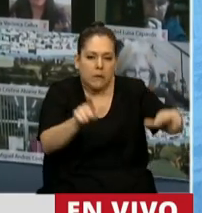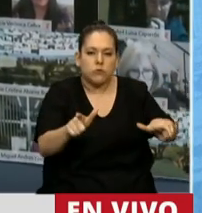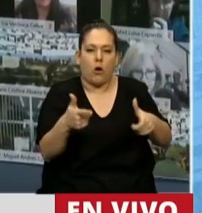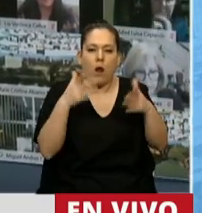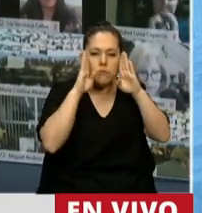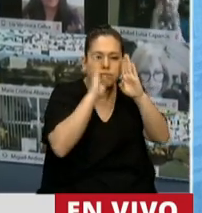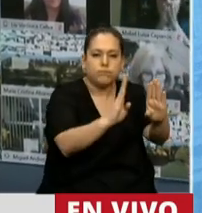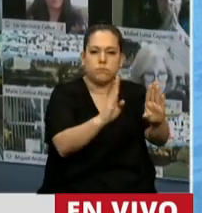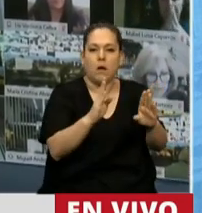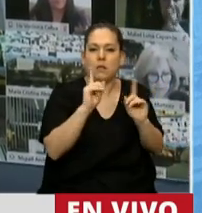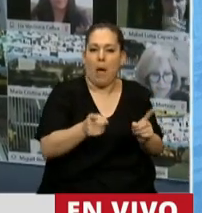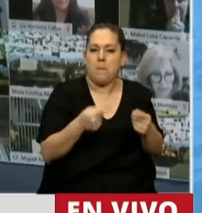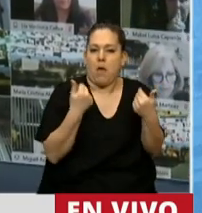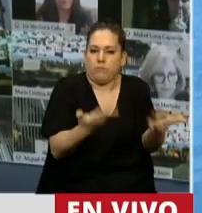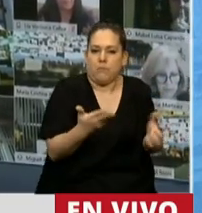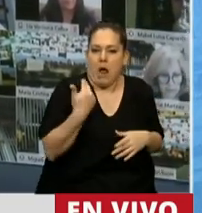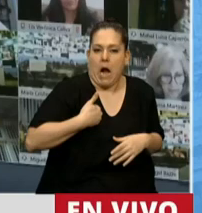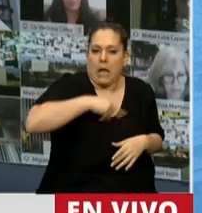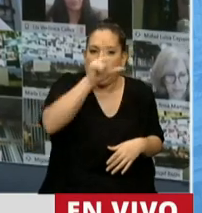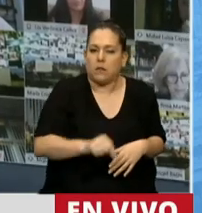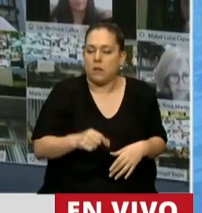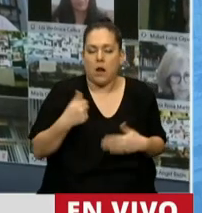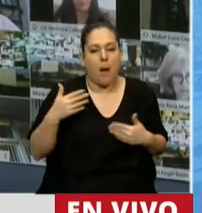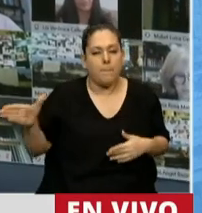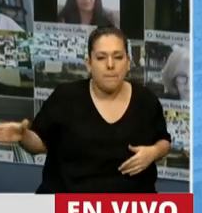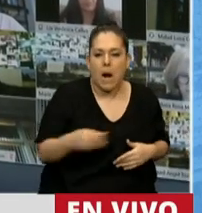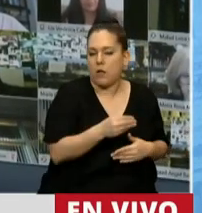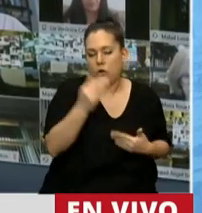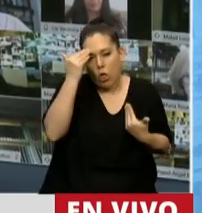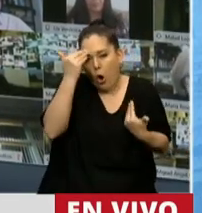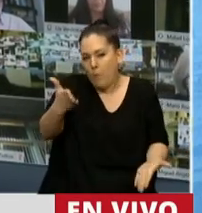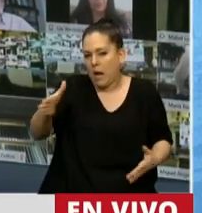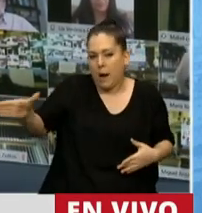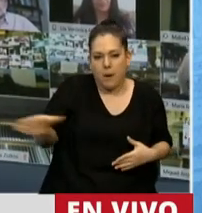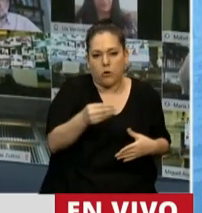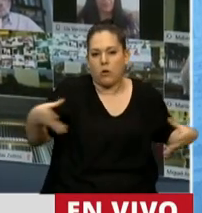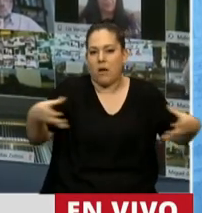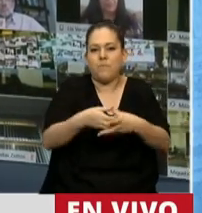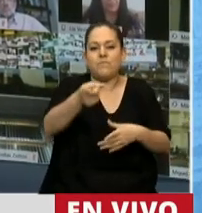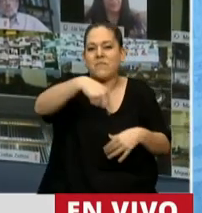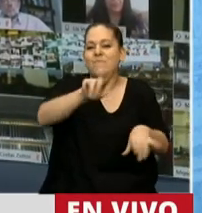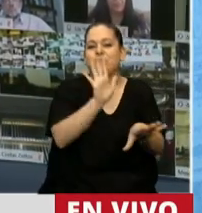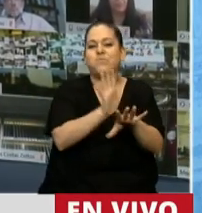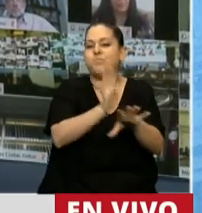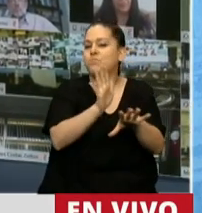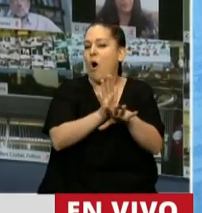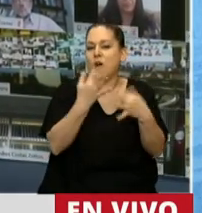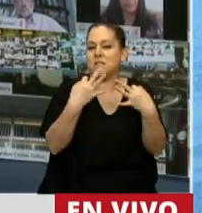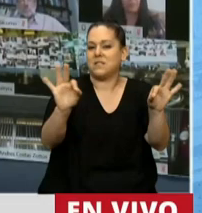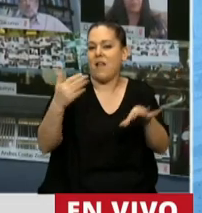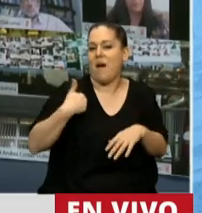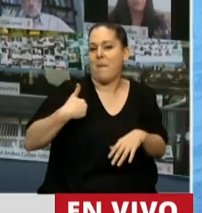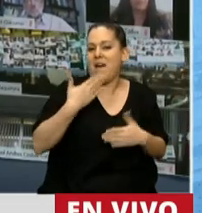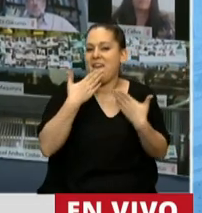Argentina. A todos ellos, nuestro honesto y sincero homenaje, ellos son los héroes de la patria. En